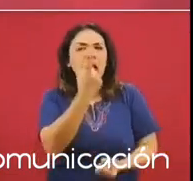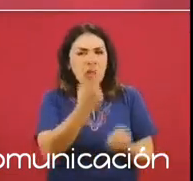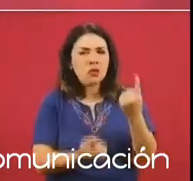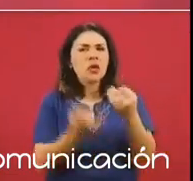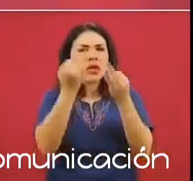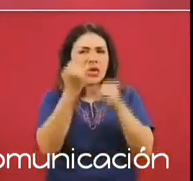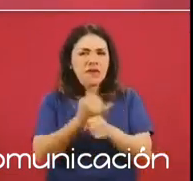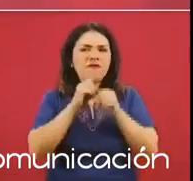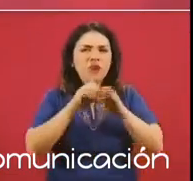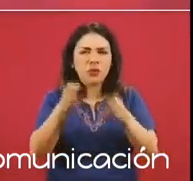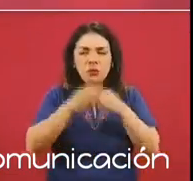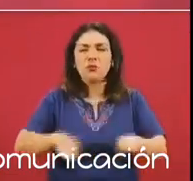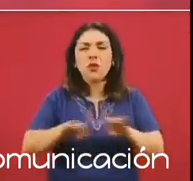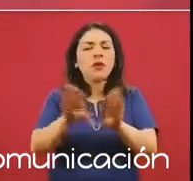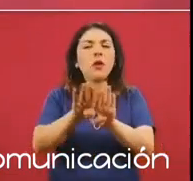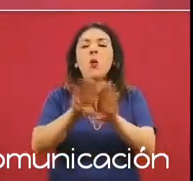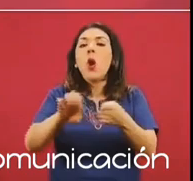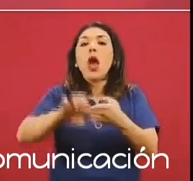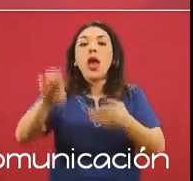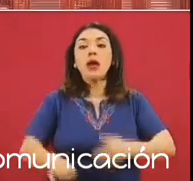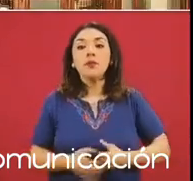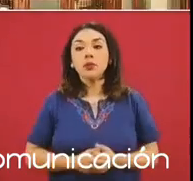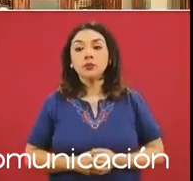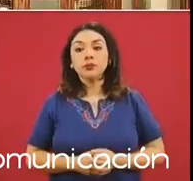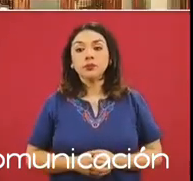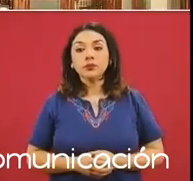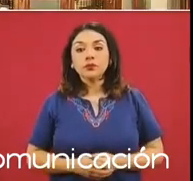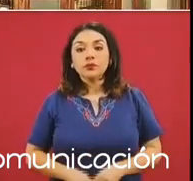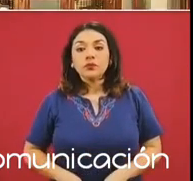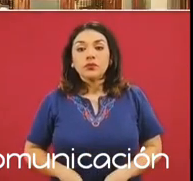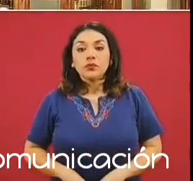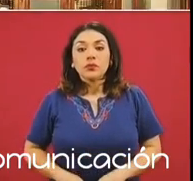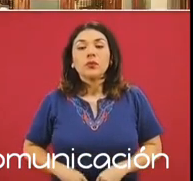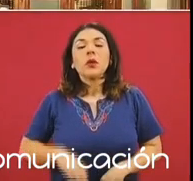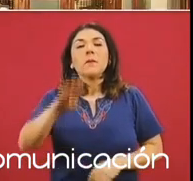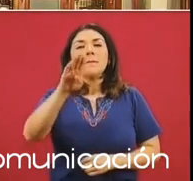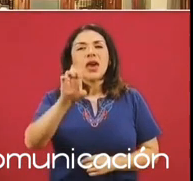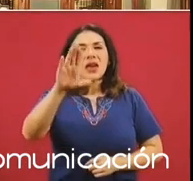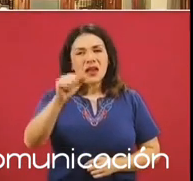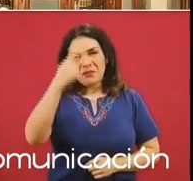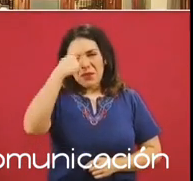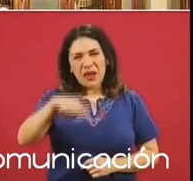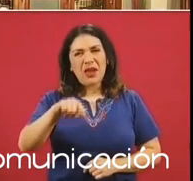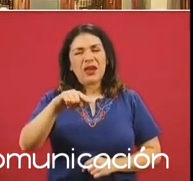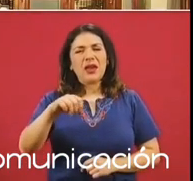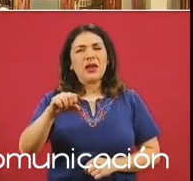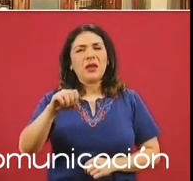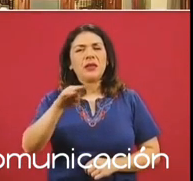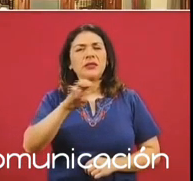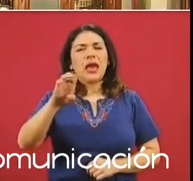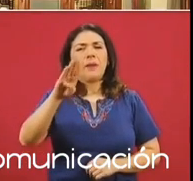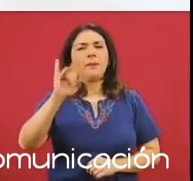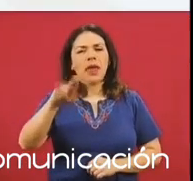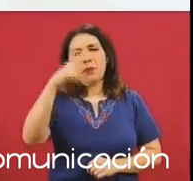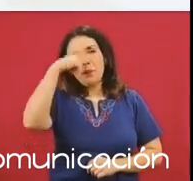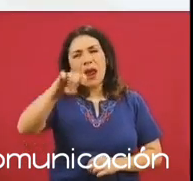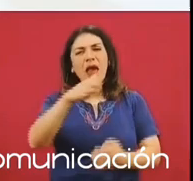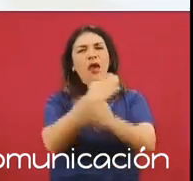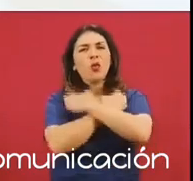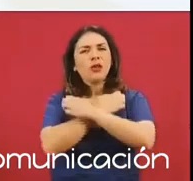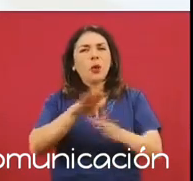relevantes, por ejemplo, en el caso de las becas de bienestar para las familias de educación